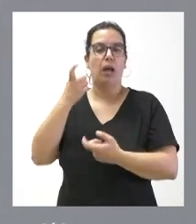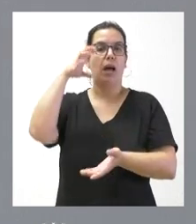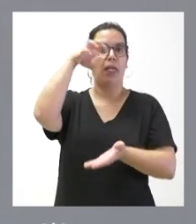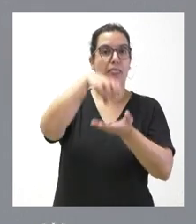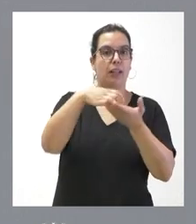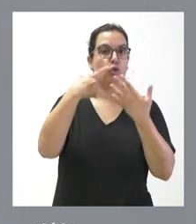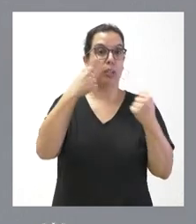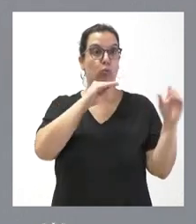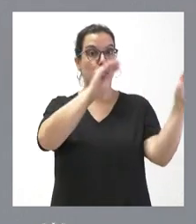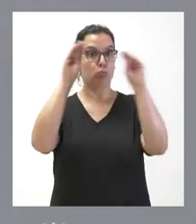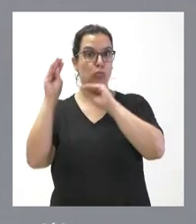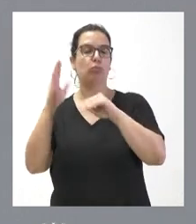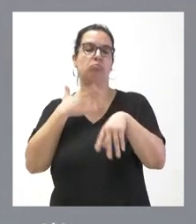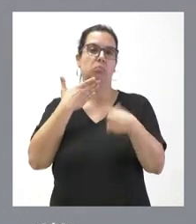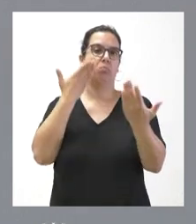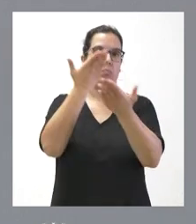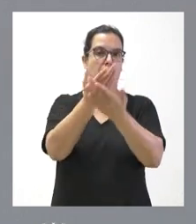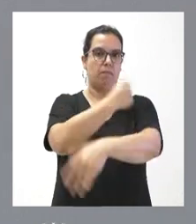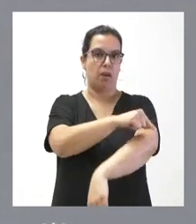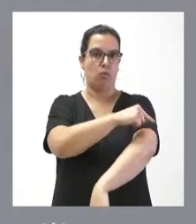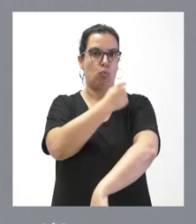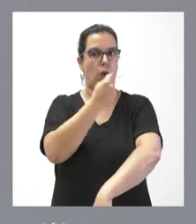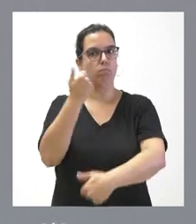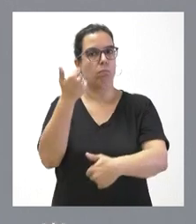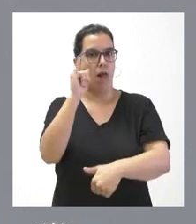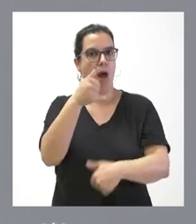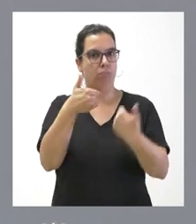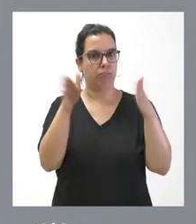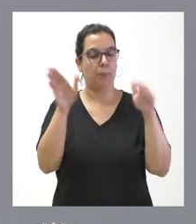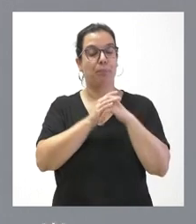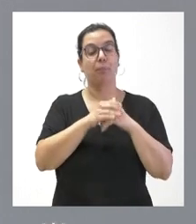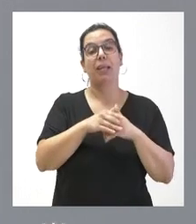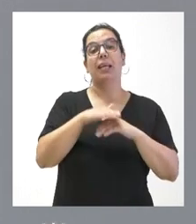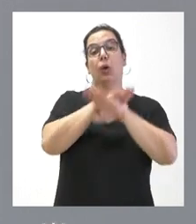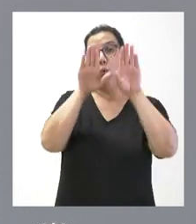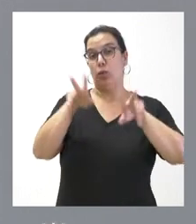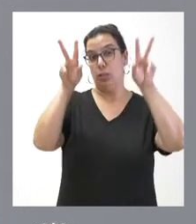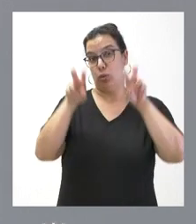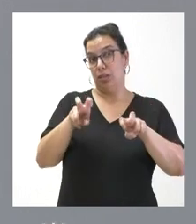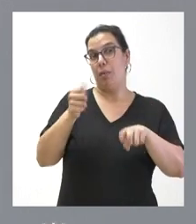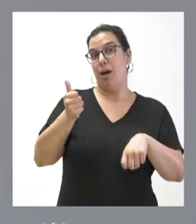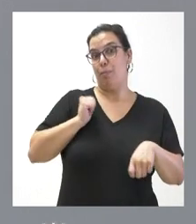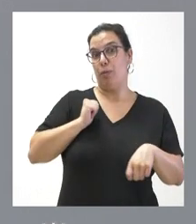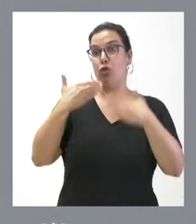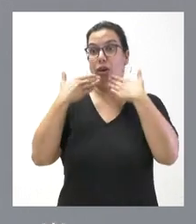primaria se puede proceder a esta vacuna. Todavía estamos abiertos. Y una última cuestión que aprovecho y agradezco en su pregunta, es que,